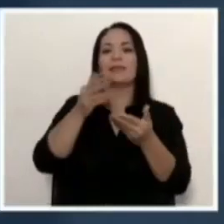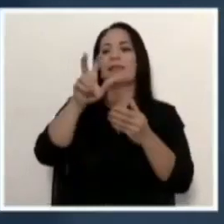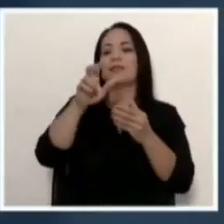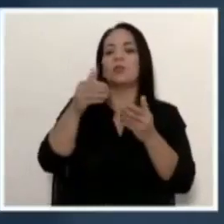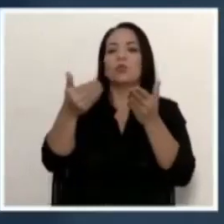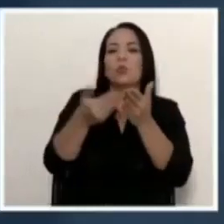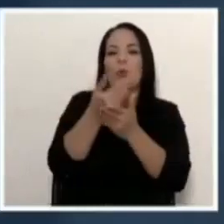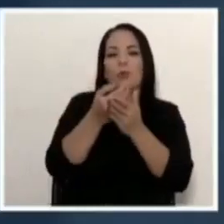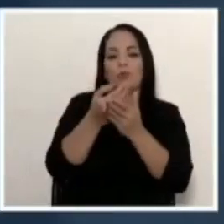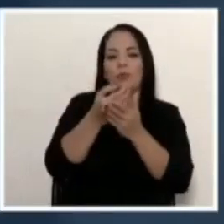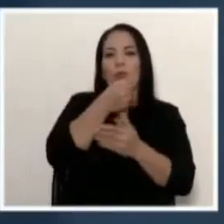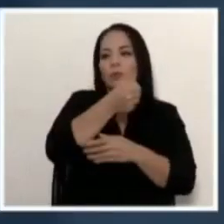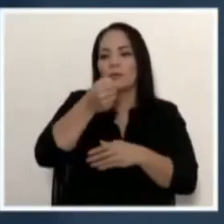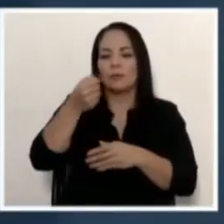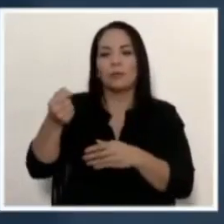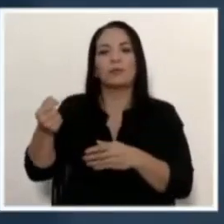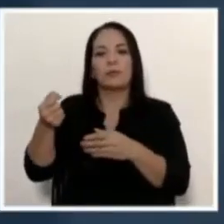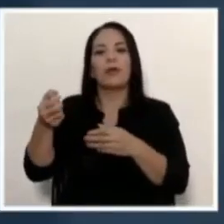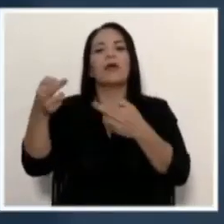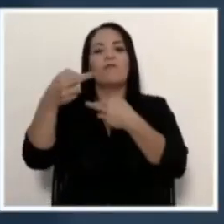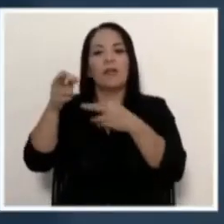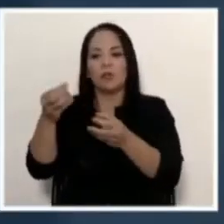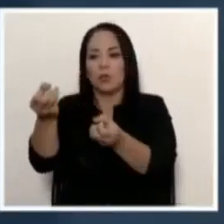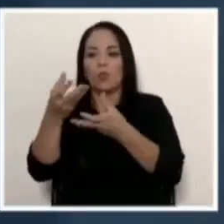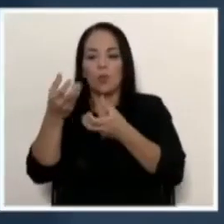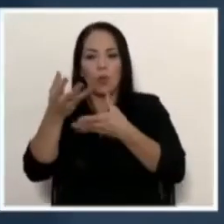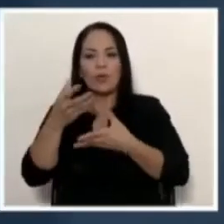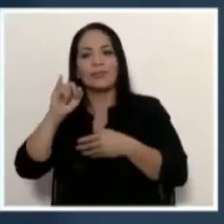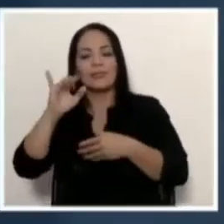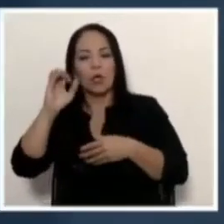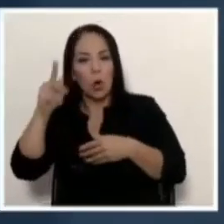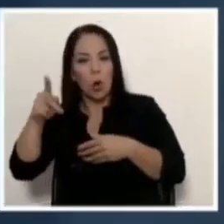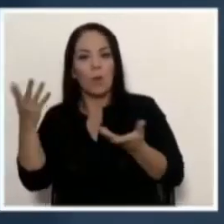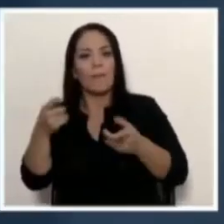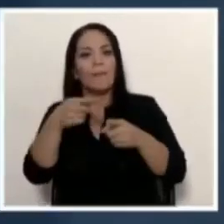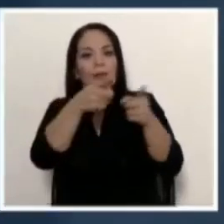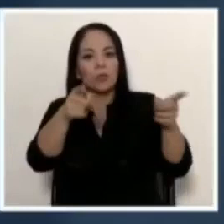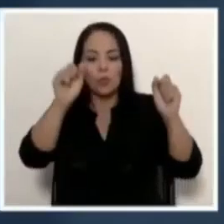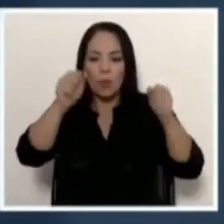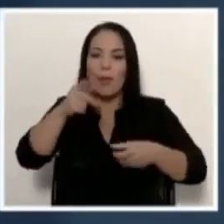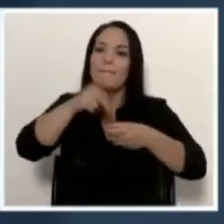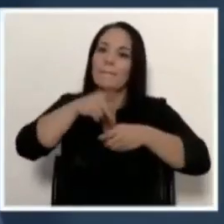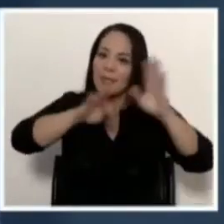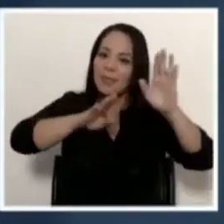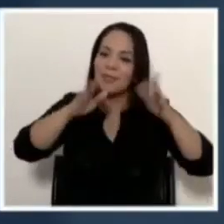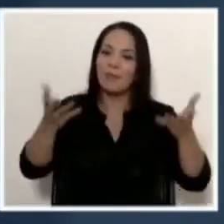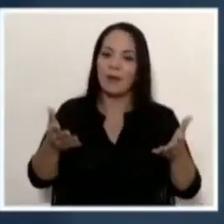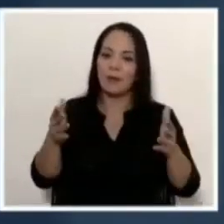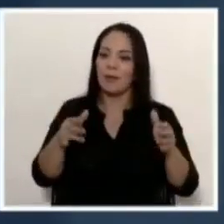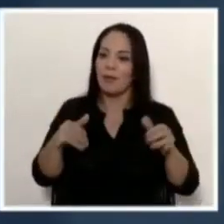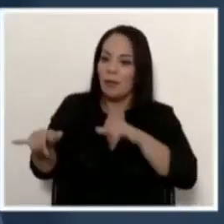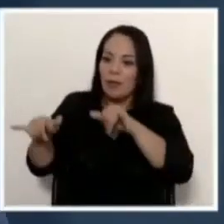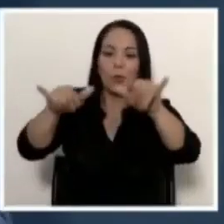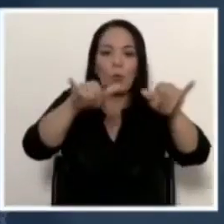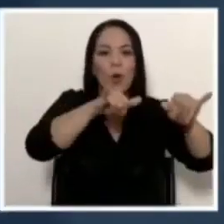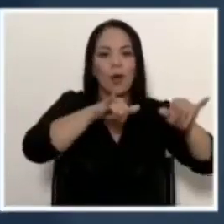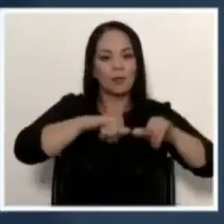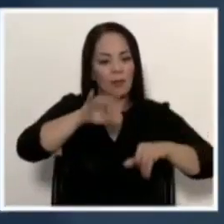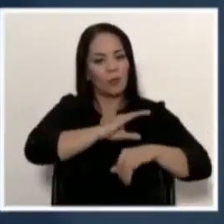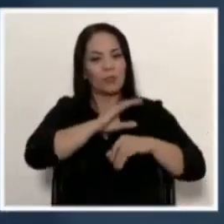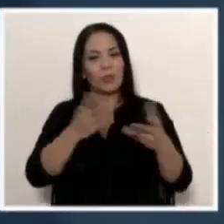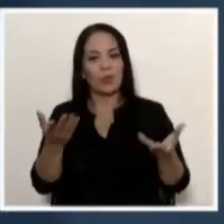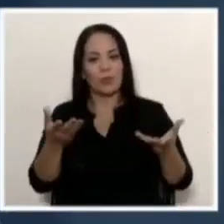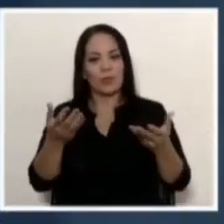medios en el registro de proveedores del Estado del SICOP para que puedan participar en igualdad de condiciones, con